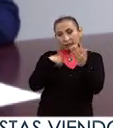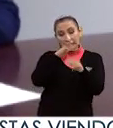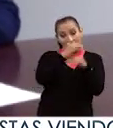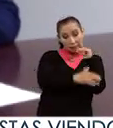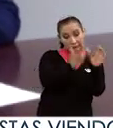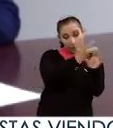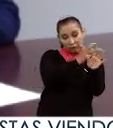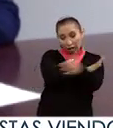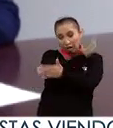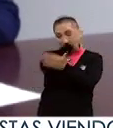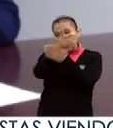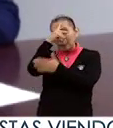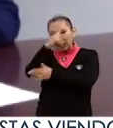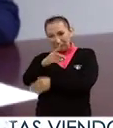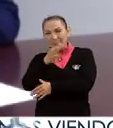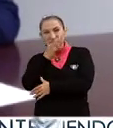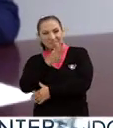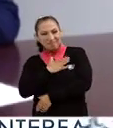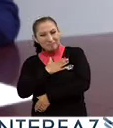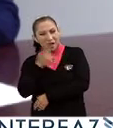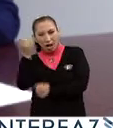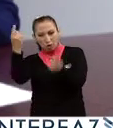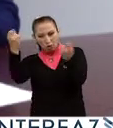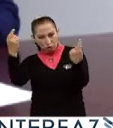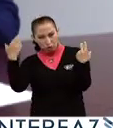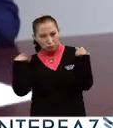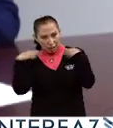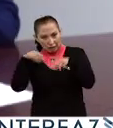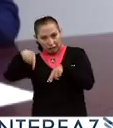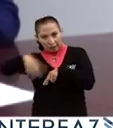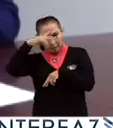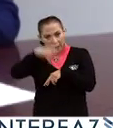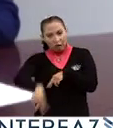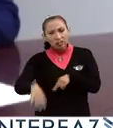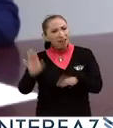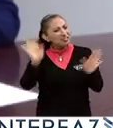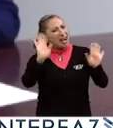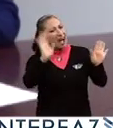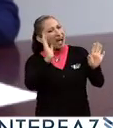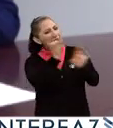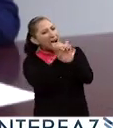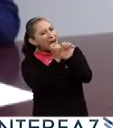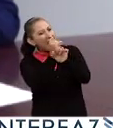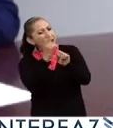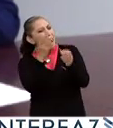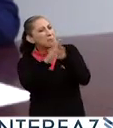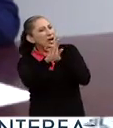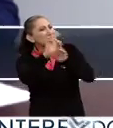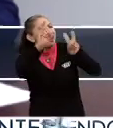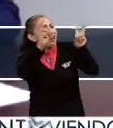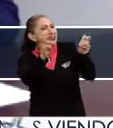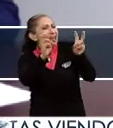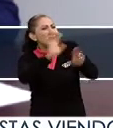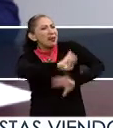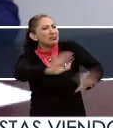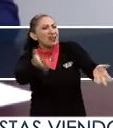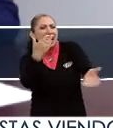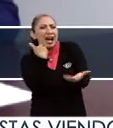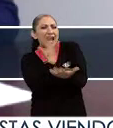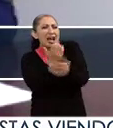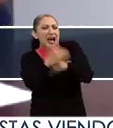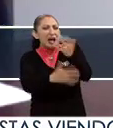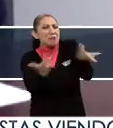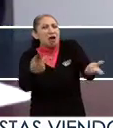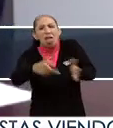llegué, me decían algunos académicos aquí en México, no, ya no estudies migración, migración ya es un tema agotado,